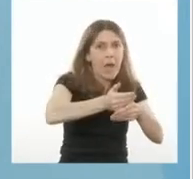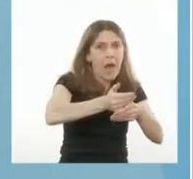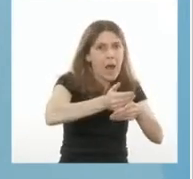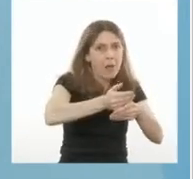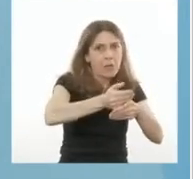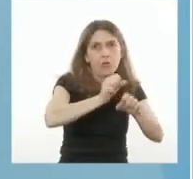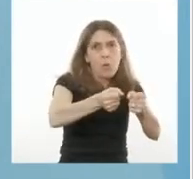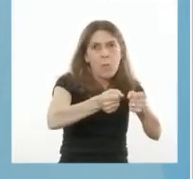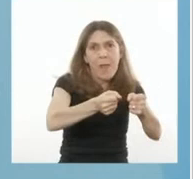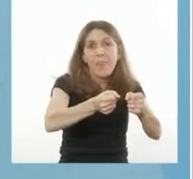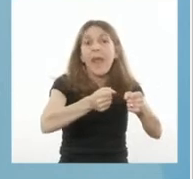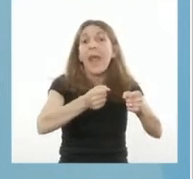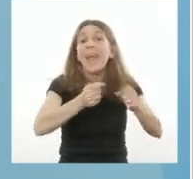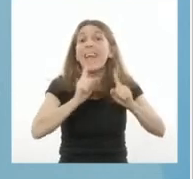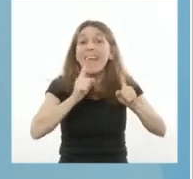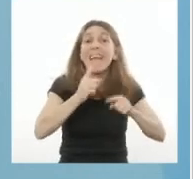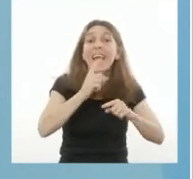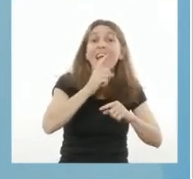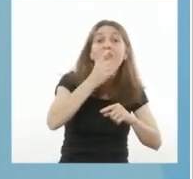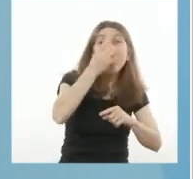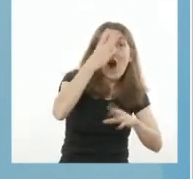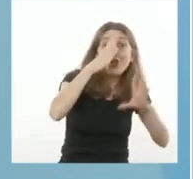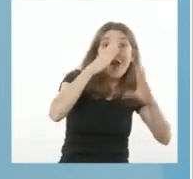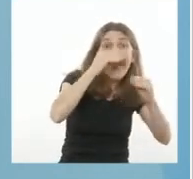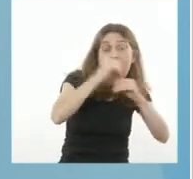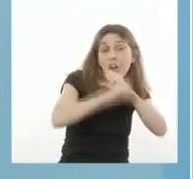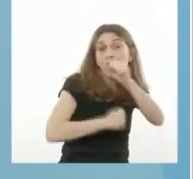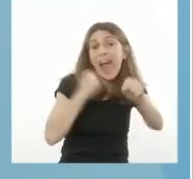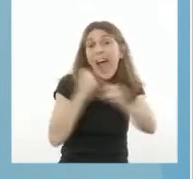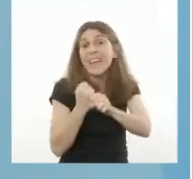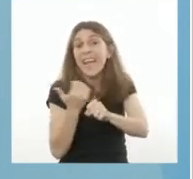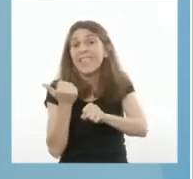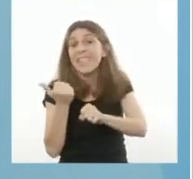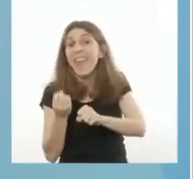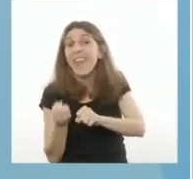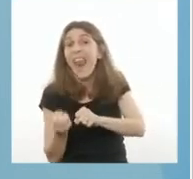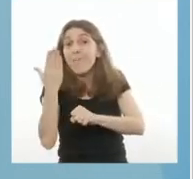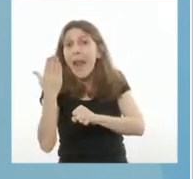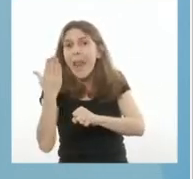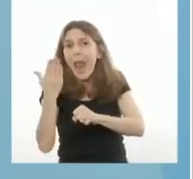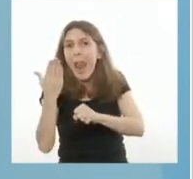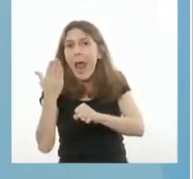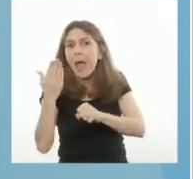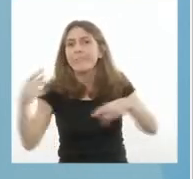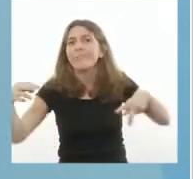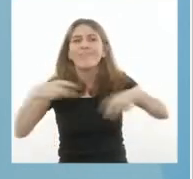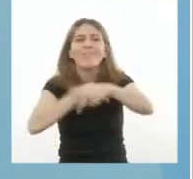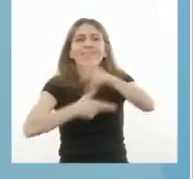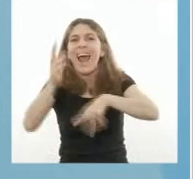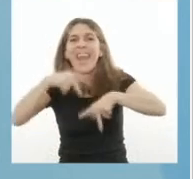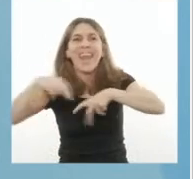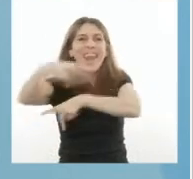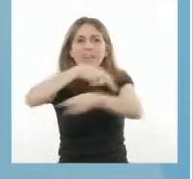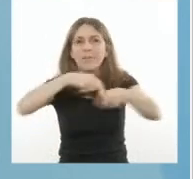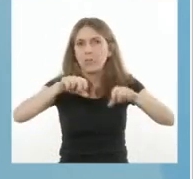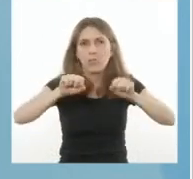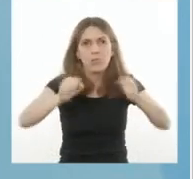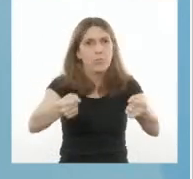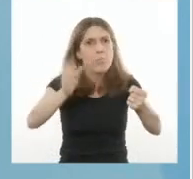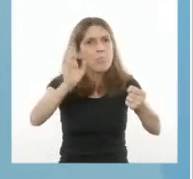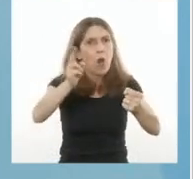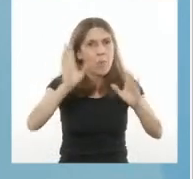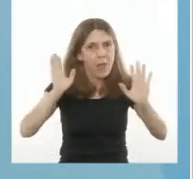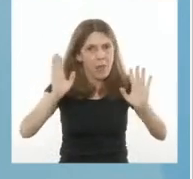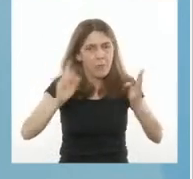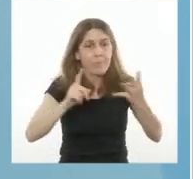podrá circular entre las 0 y las 6 de la mañana de cada día. Ahora bien, les